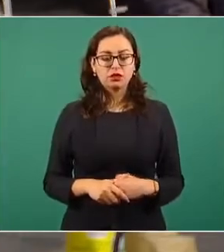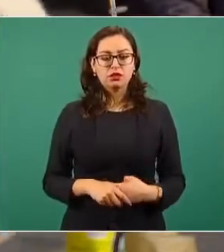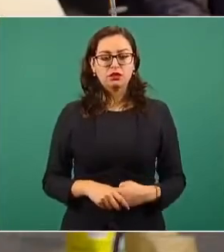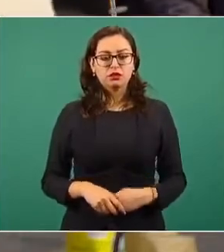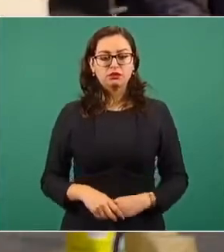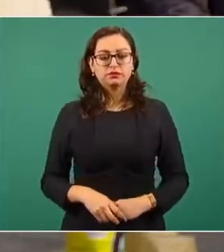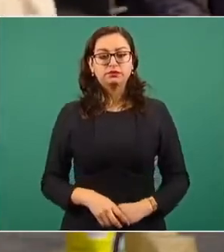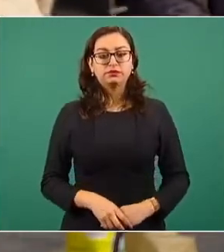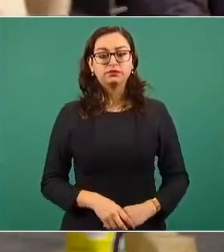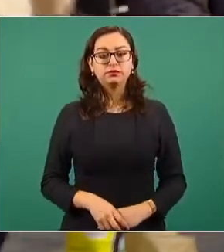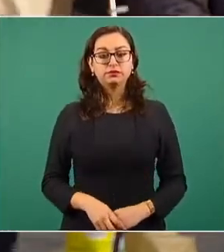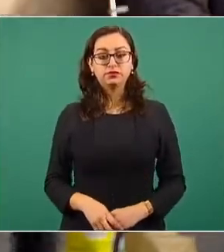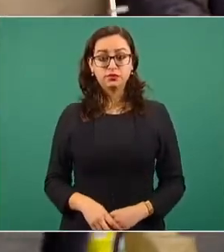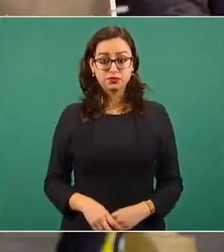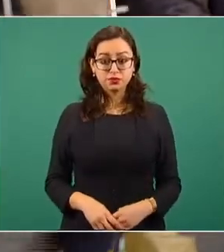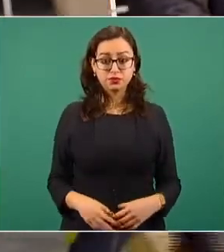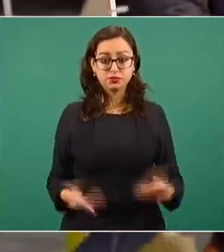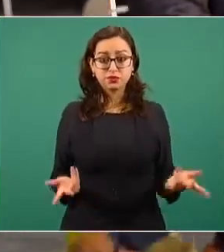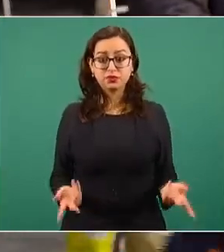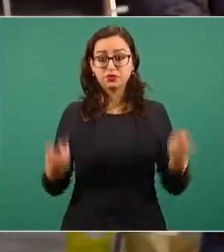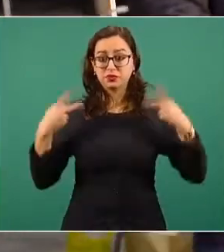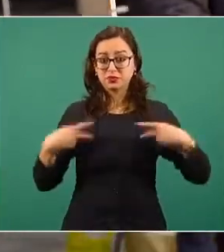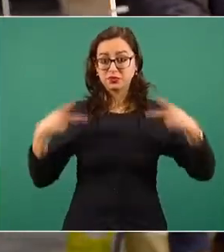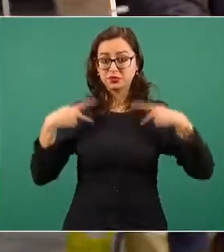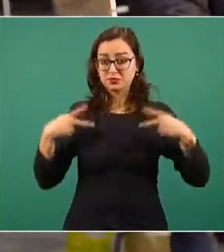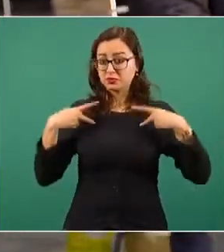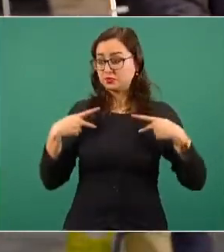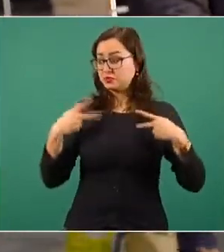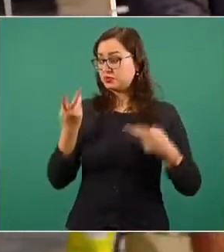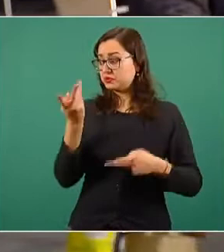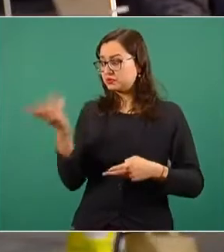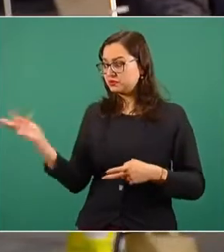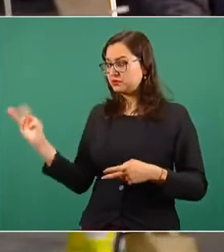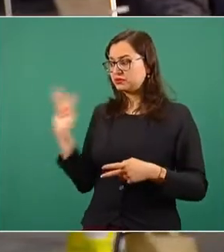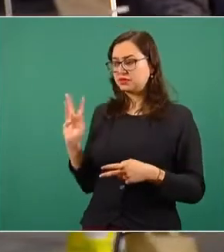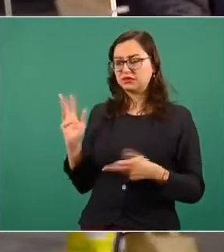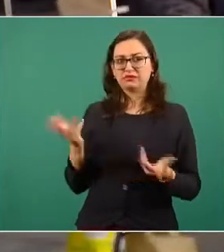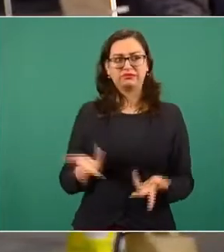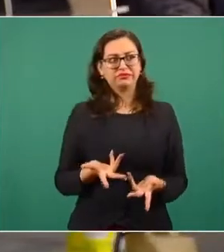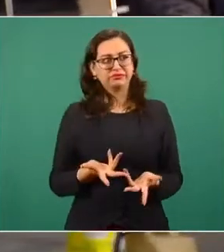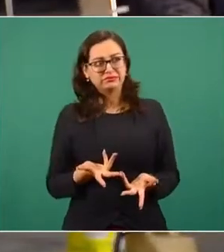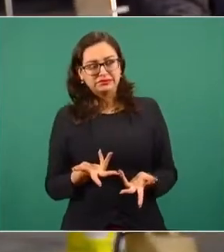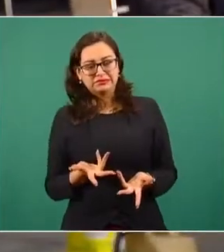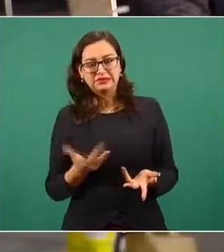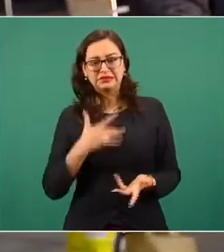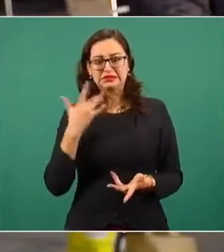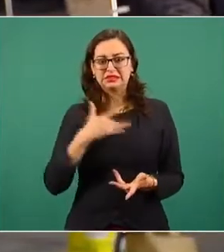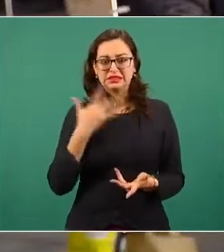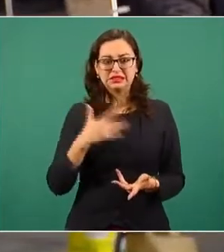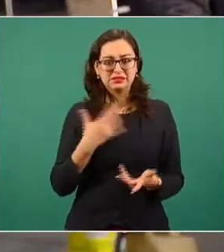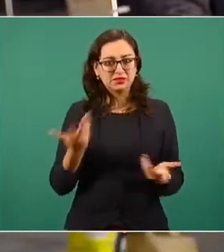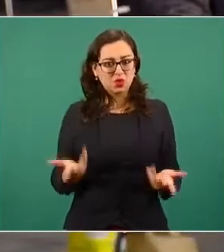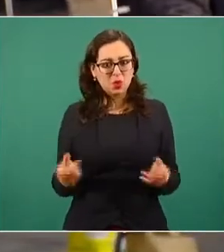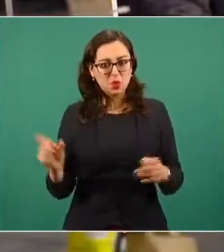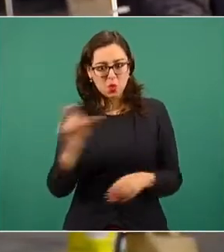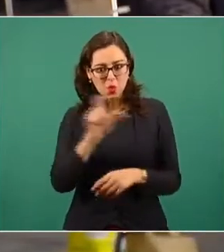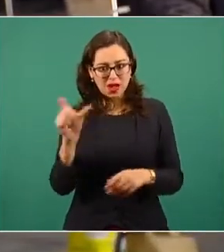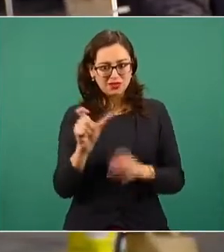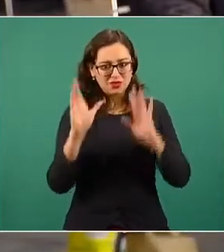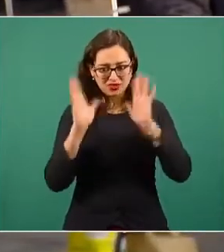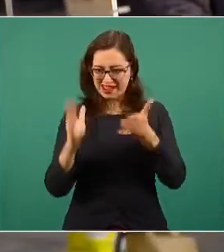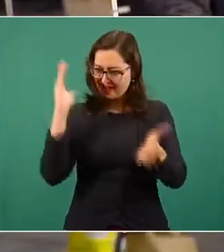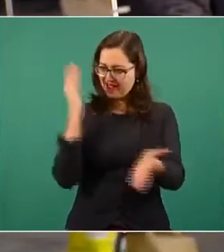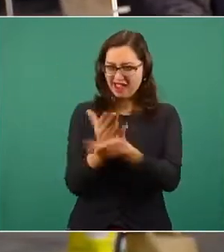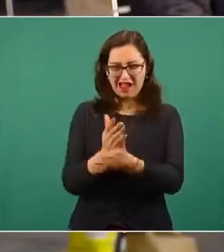La gente se está preguntando qué acción inmediata, se han destruido escuelas por estos enfrentamientos que se han tenido,